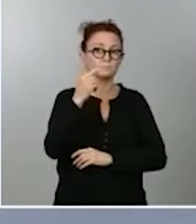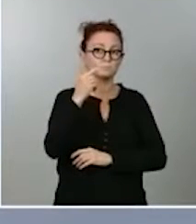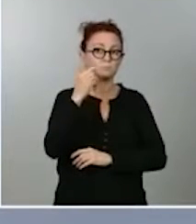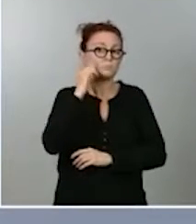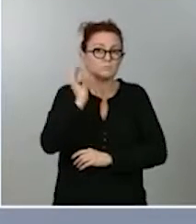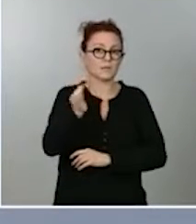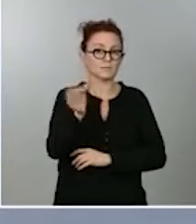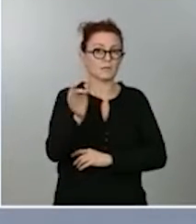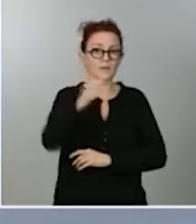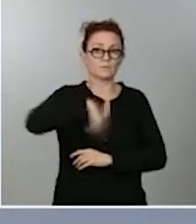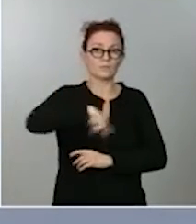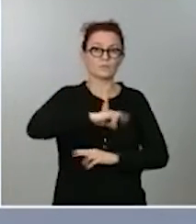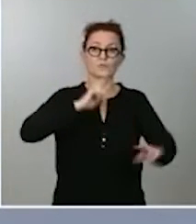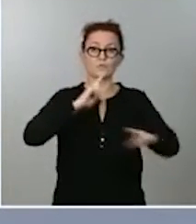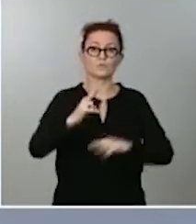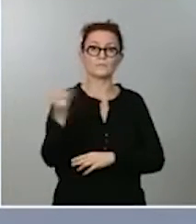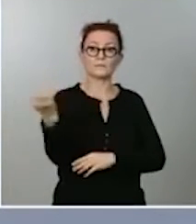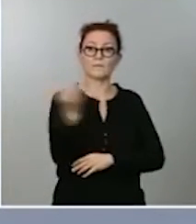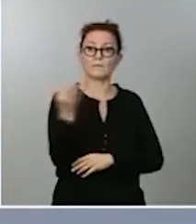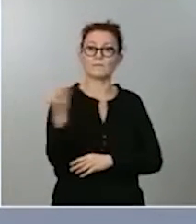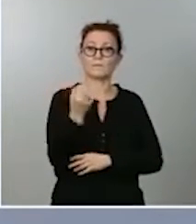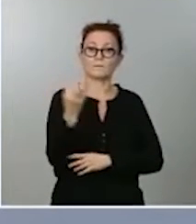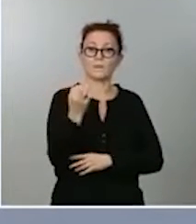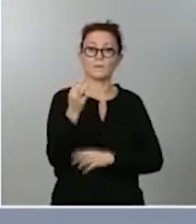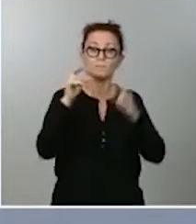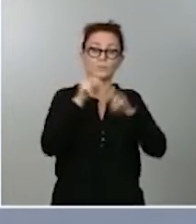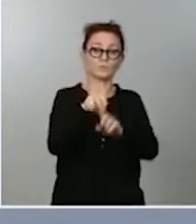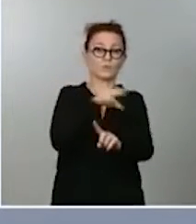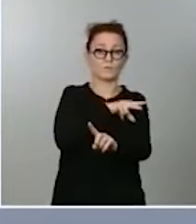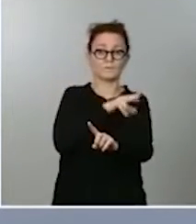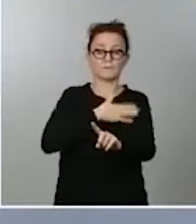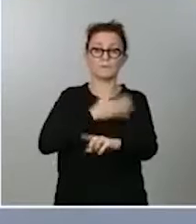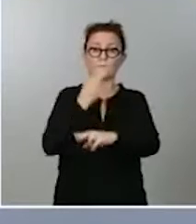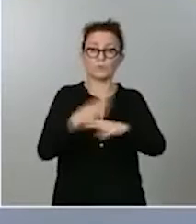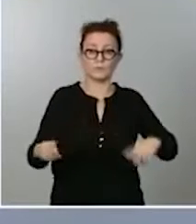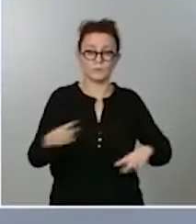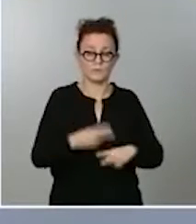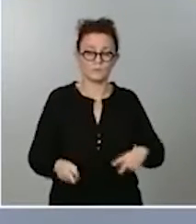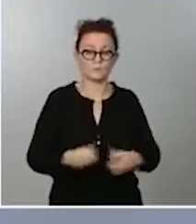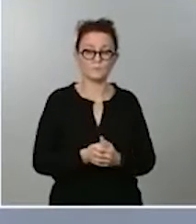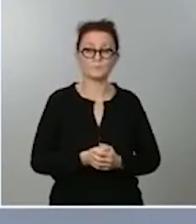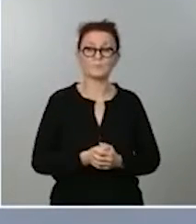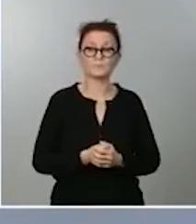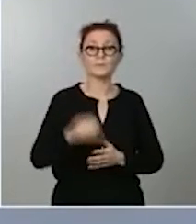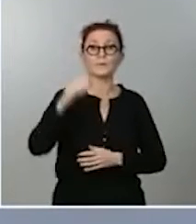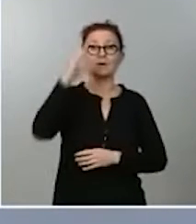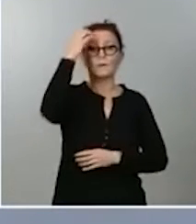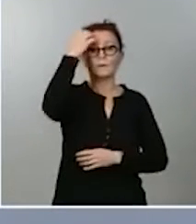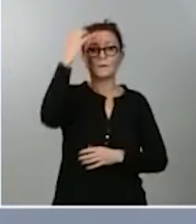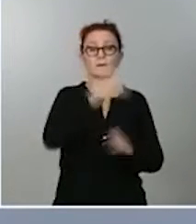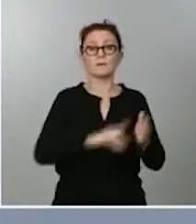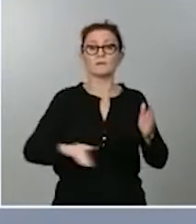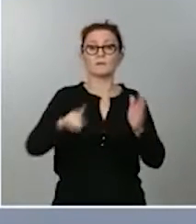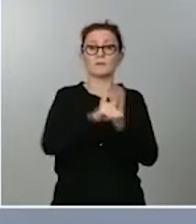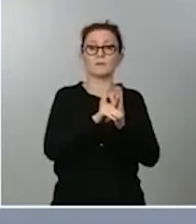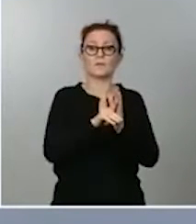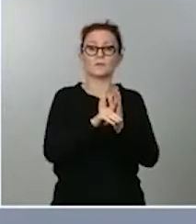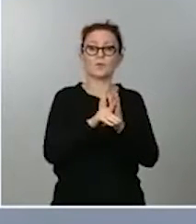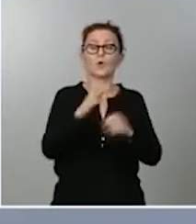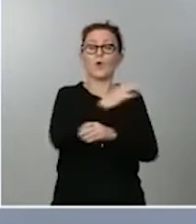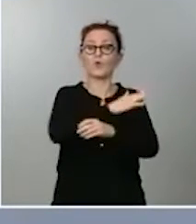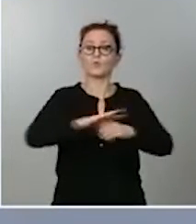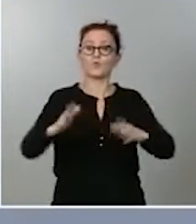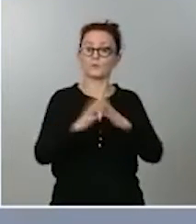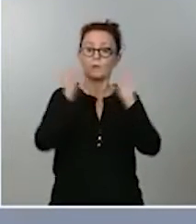respuestas que teníamos que hacer desde el punto de vista de la política. Este Real Decreto, por lo tanto, satisface un punto del acuerdo de